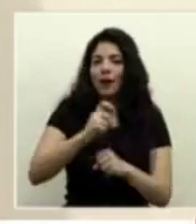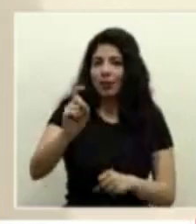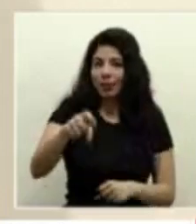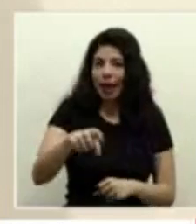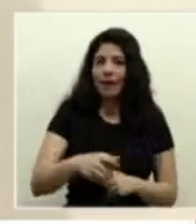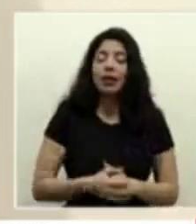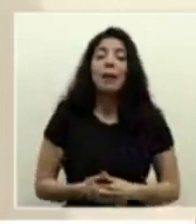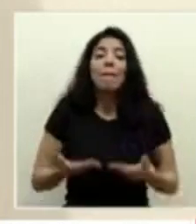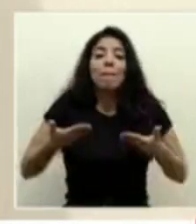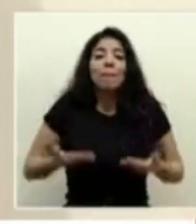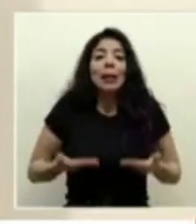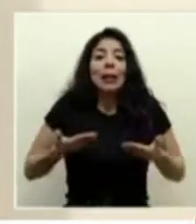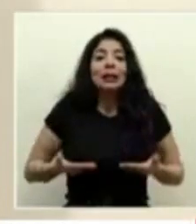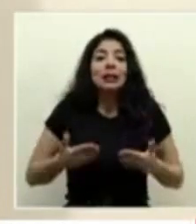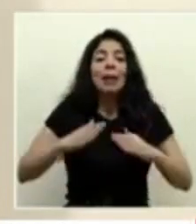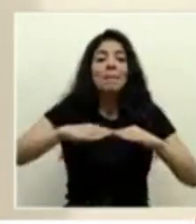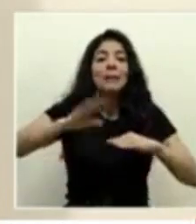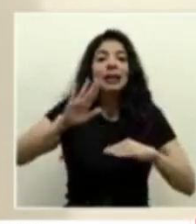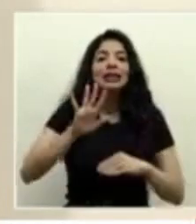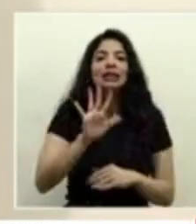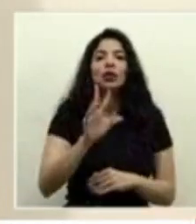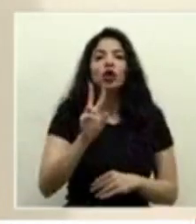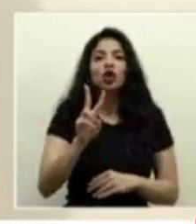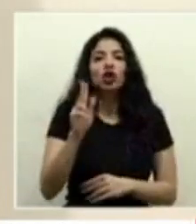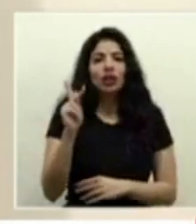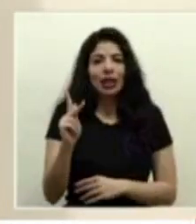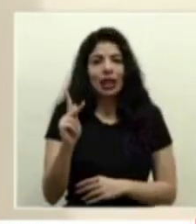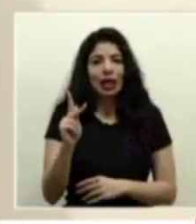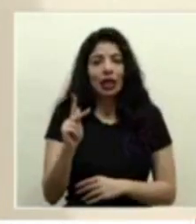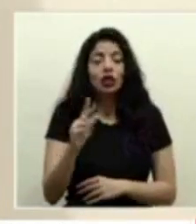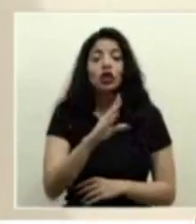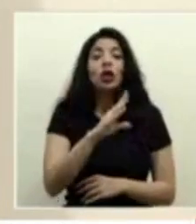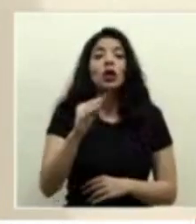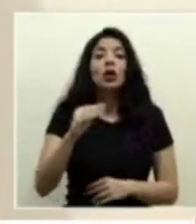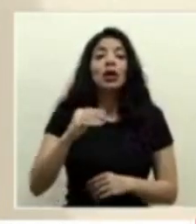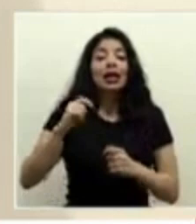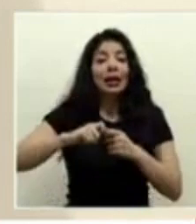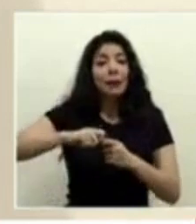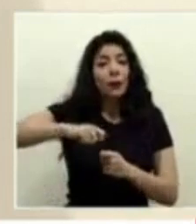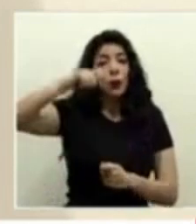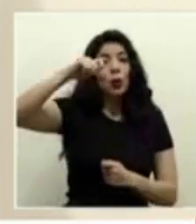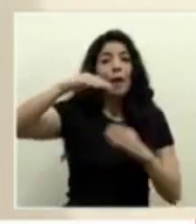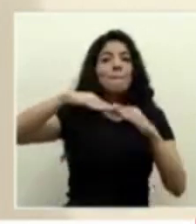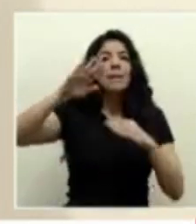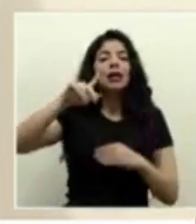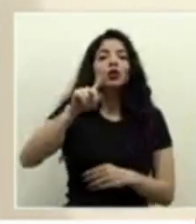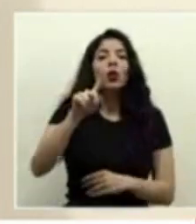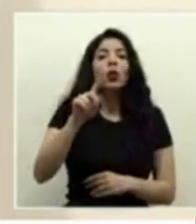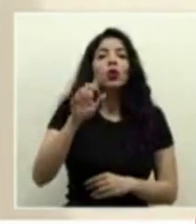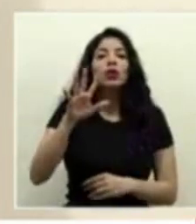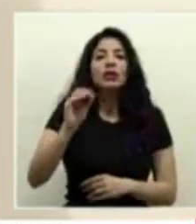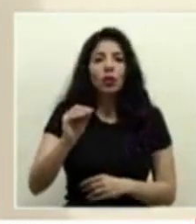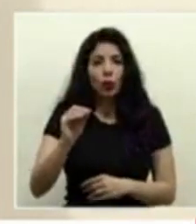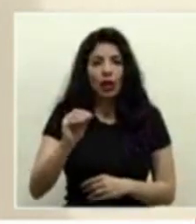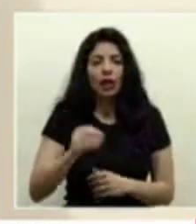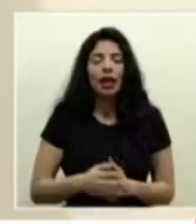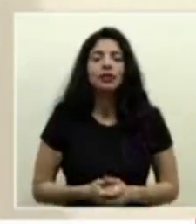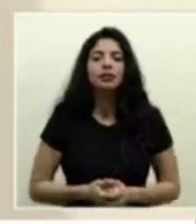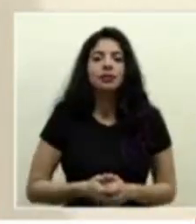pesar más de 52 kilos y tener una estatura mayor a un metro 50